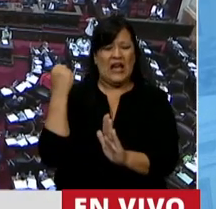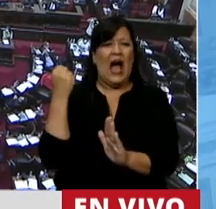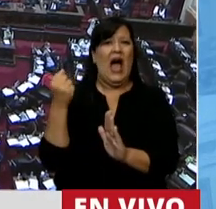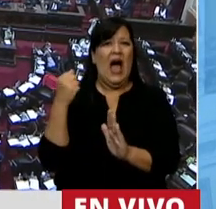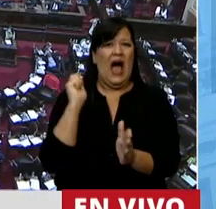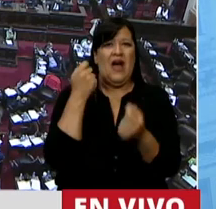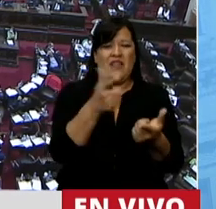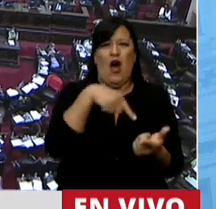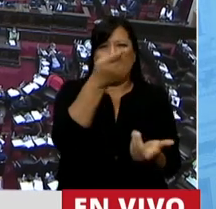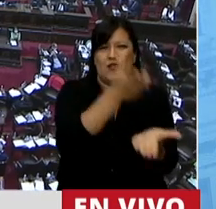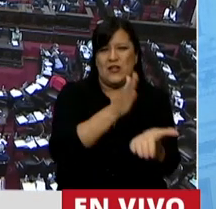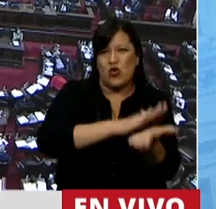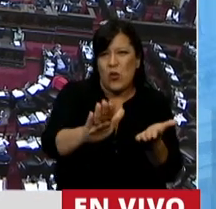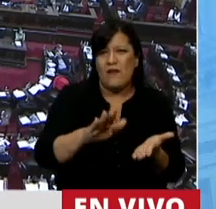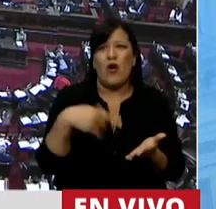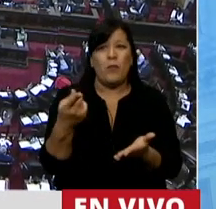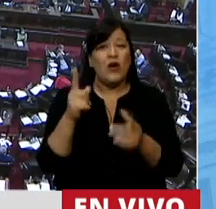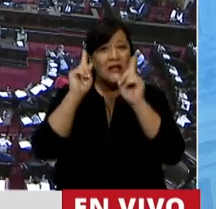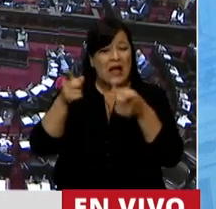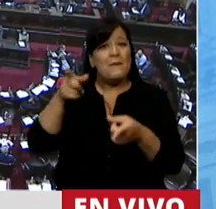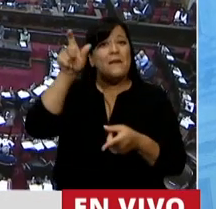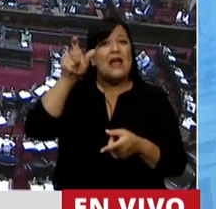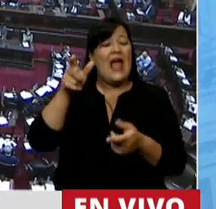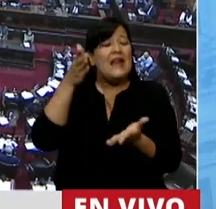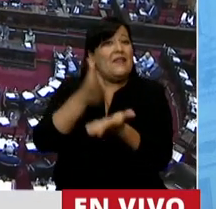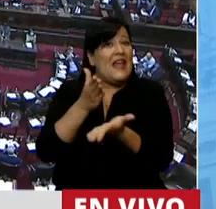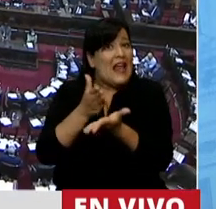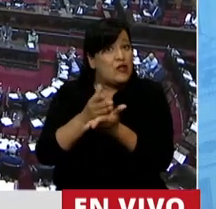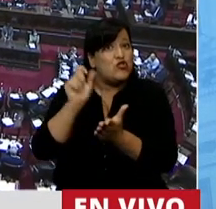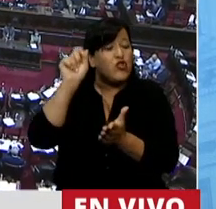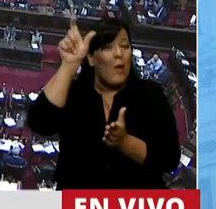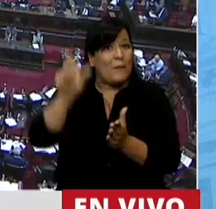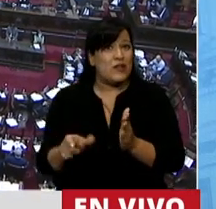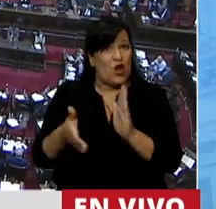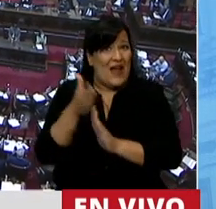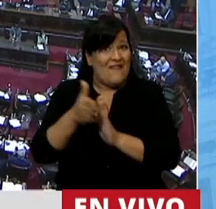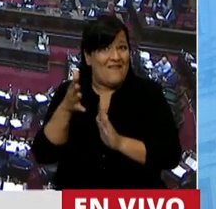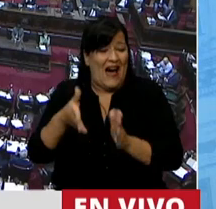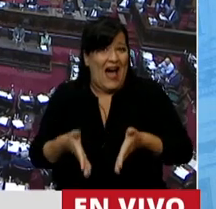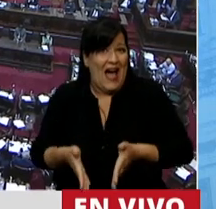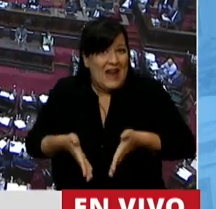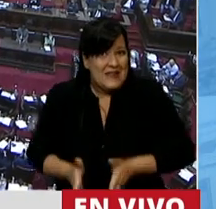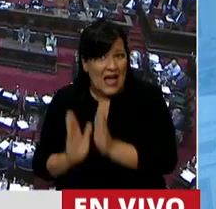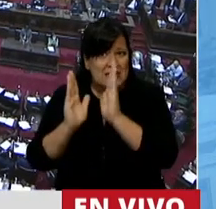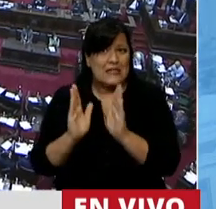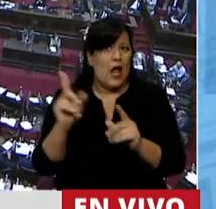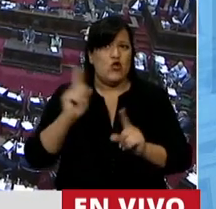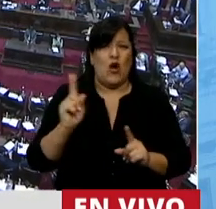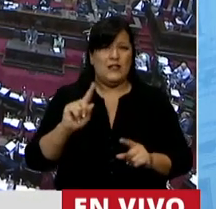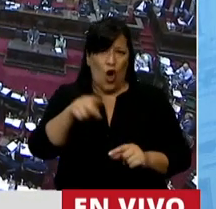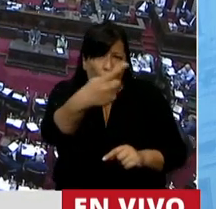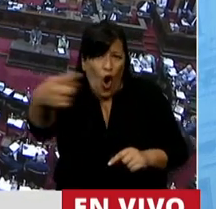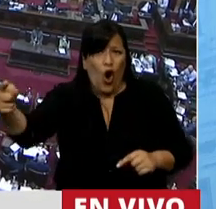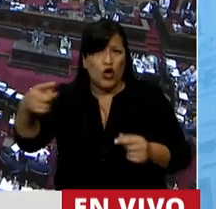se conculca un derecho que es el derecho de la persona por nacer? Y un tema que no es original, dije que no iba a ser original, no lo voy a hacer de ninguna manera, lo han repetido